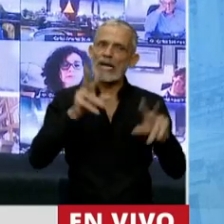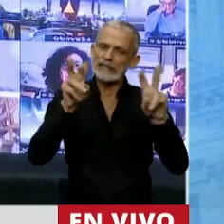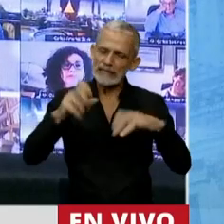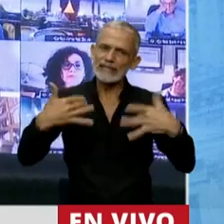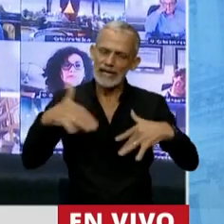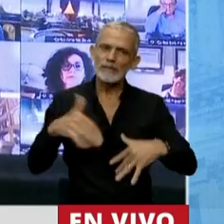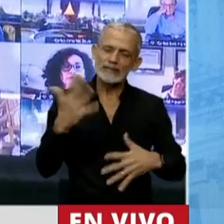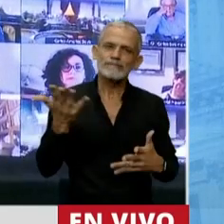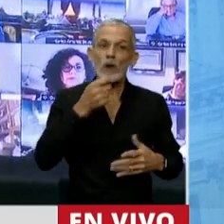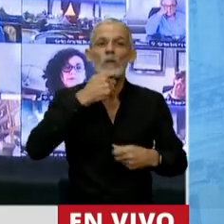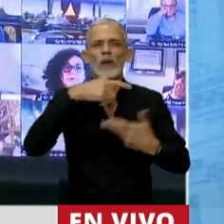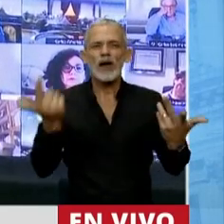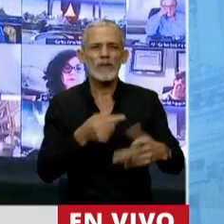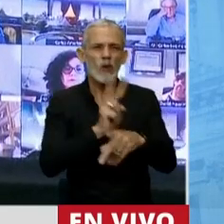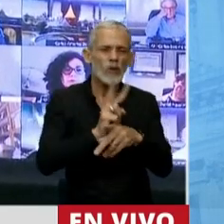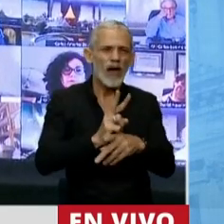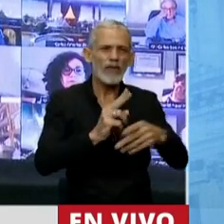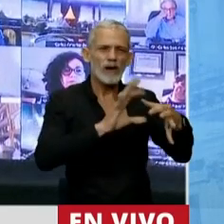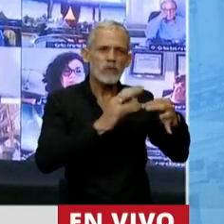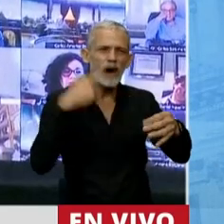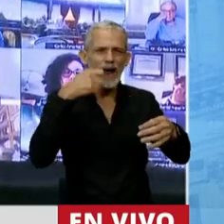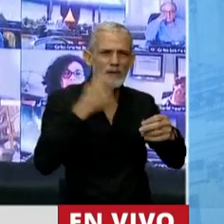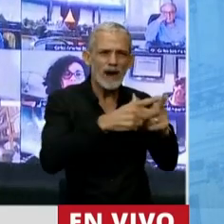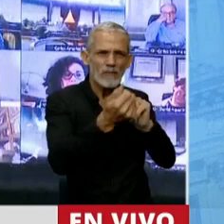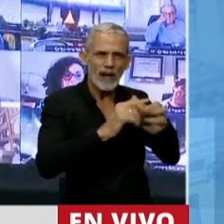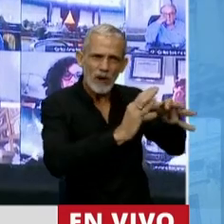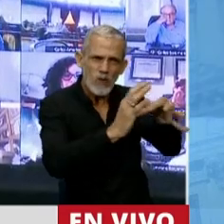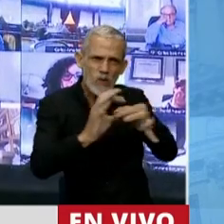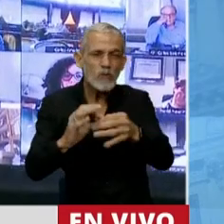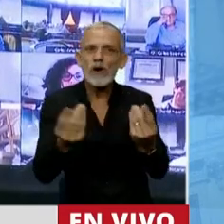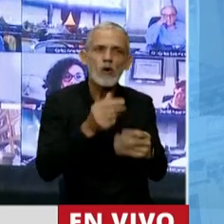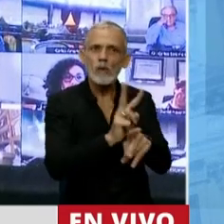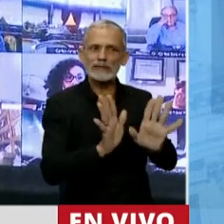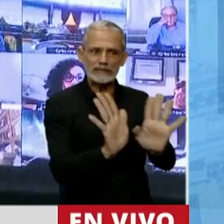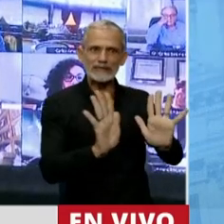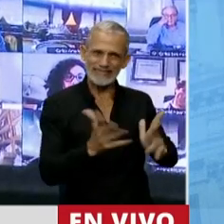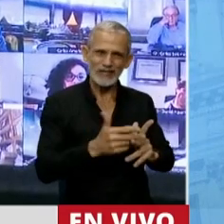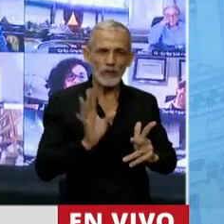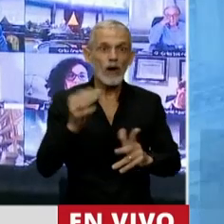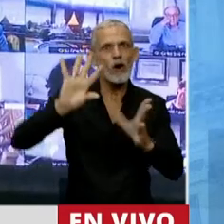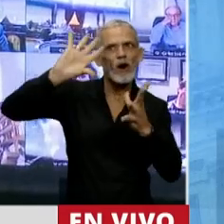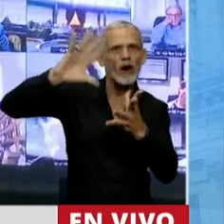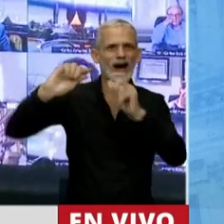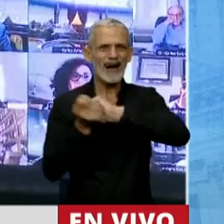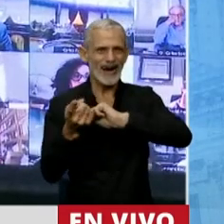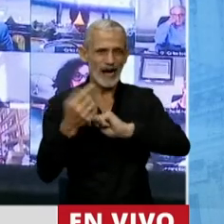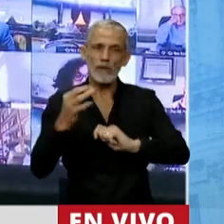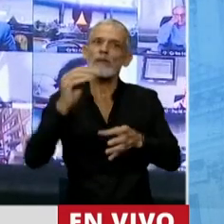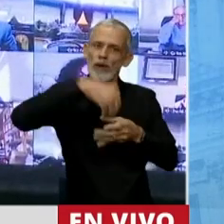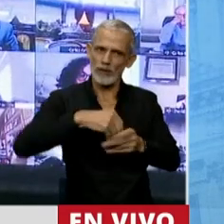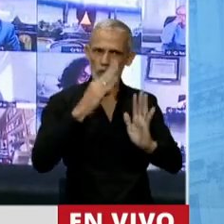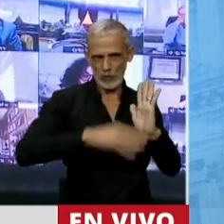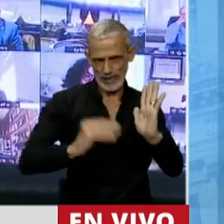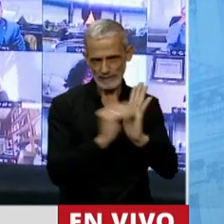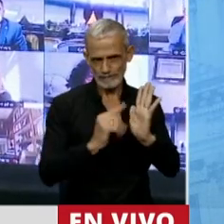como son la protección de los ecosistemas o el cambio climático que sin duda los tenemos que incluir. Y esto a su vez no tiene que hacernos